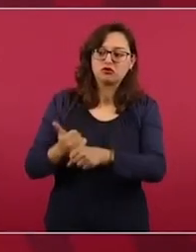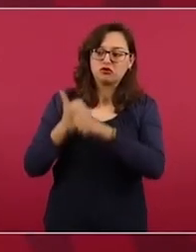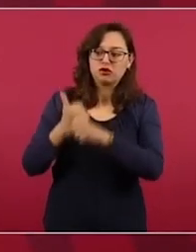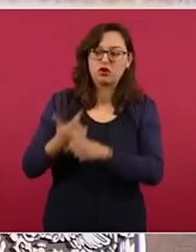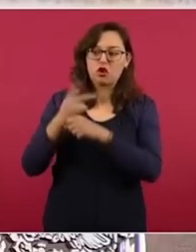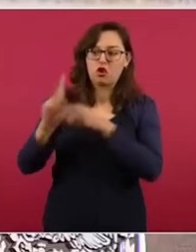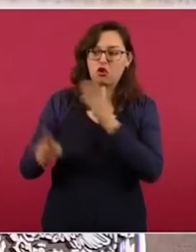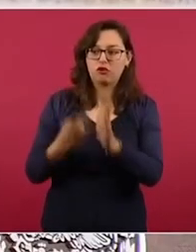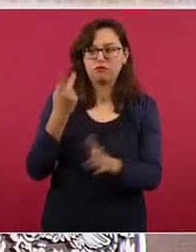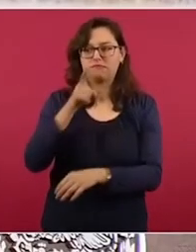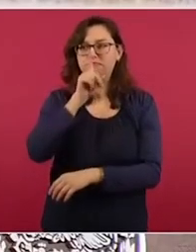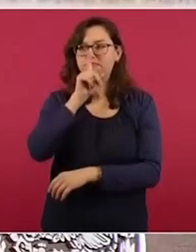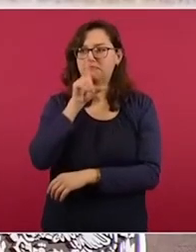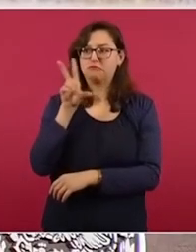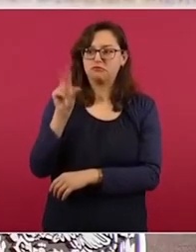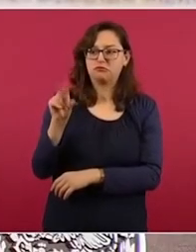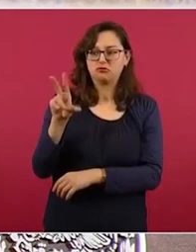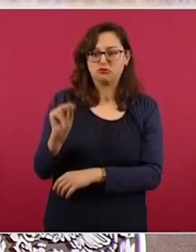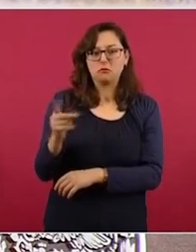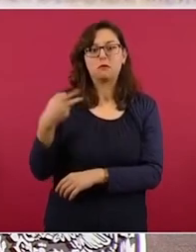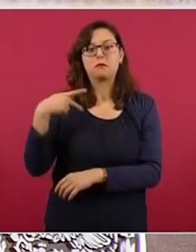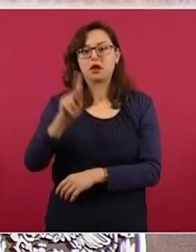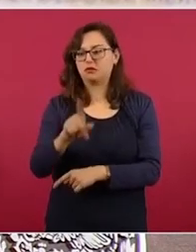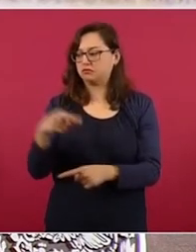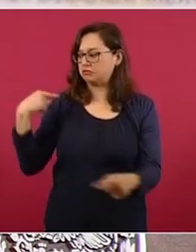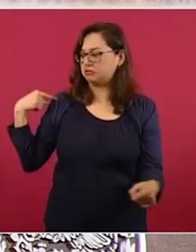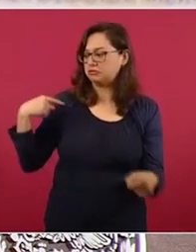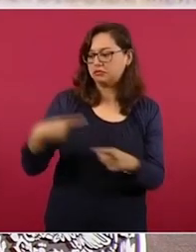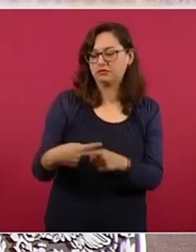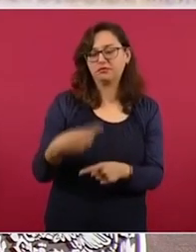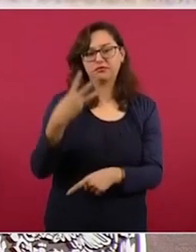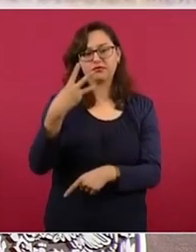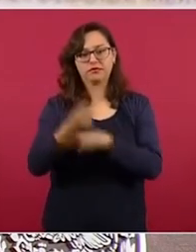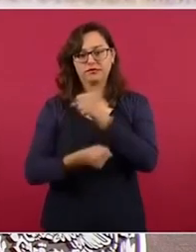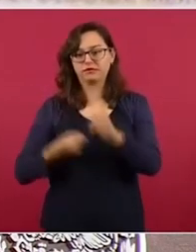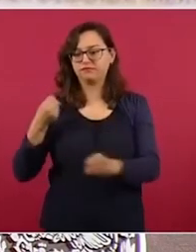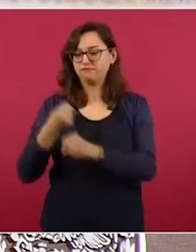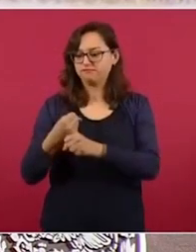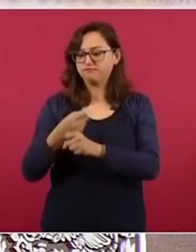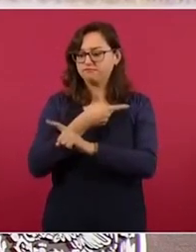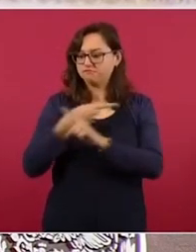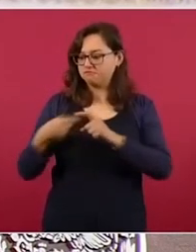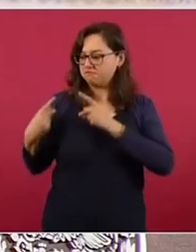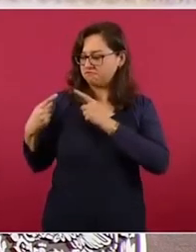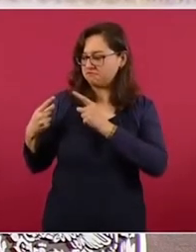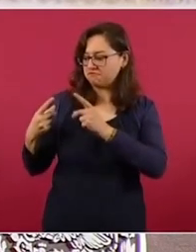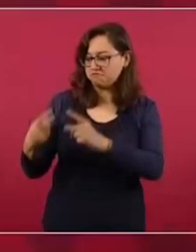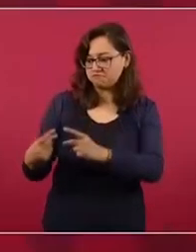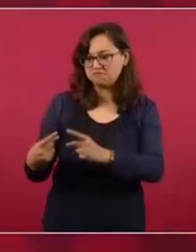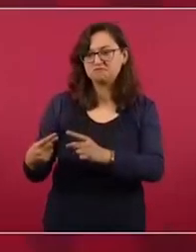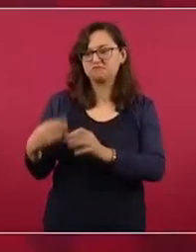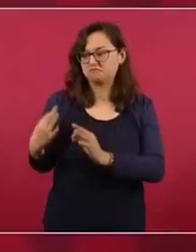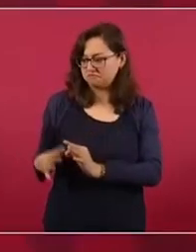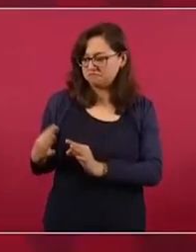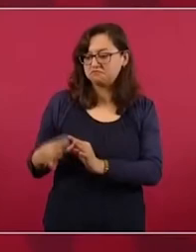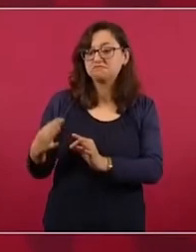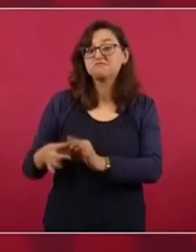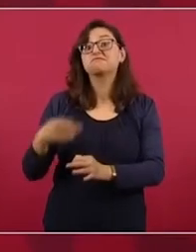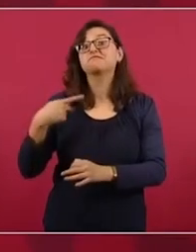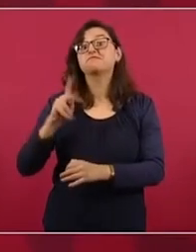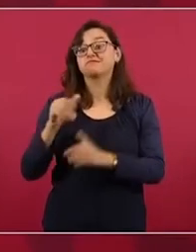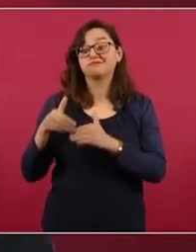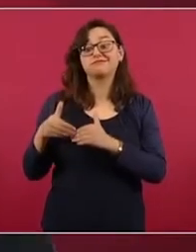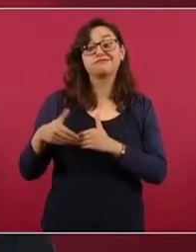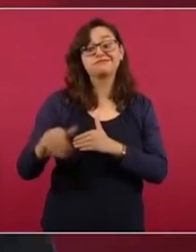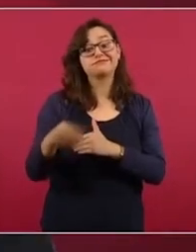Pero en estos dos años, agárrense. Porque vamos a hacer